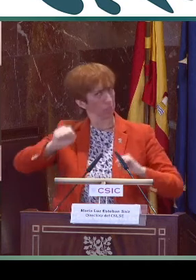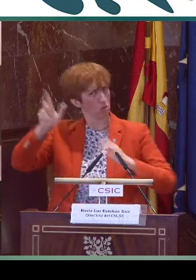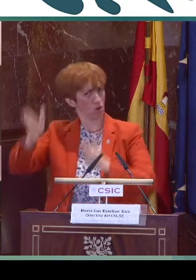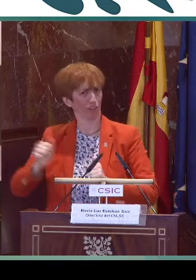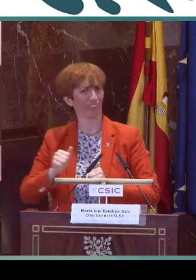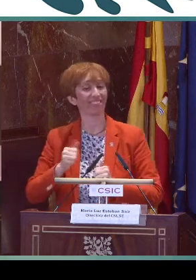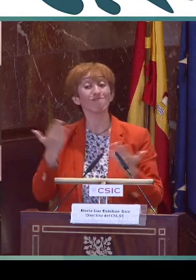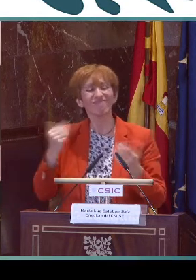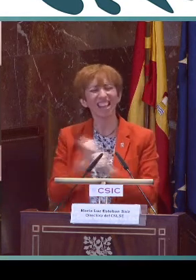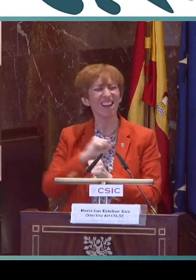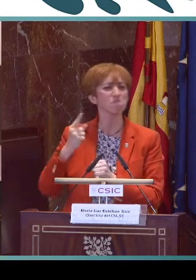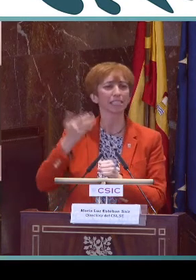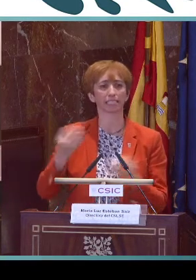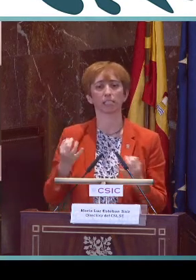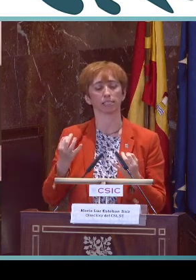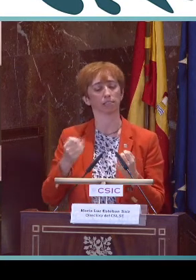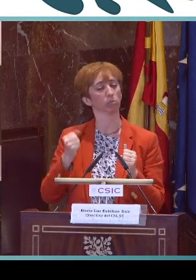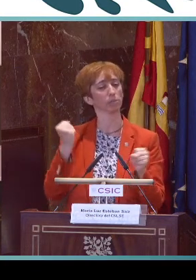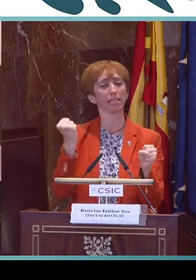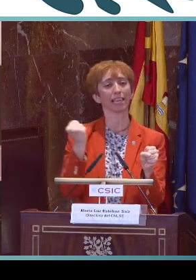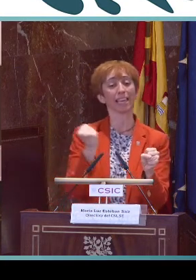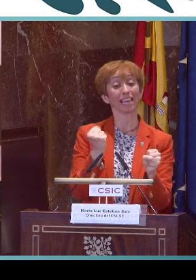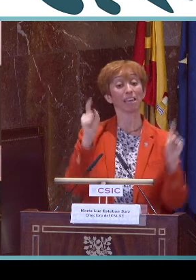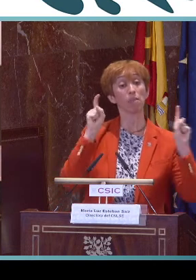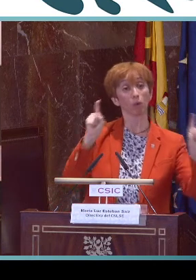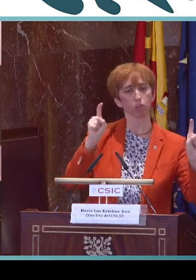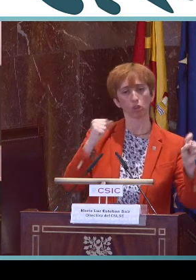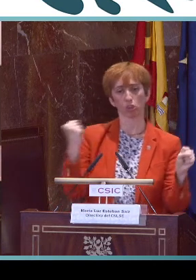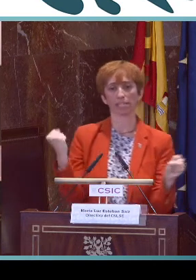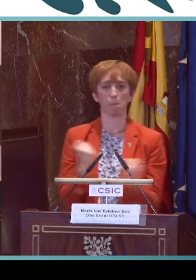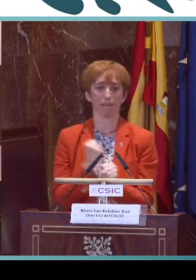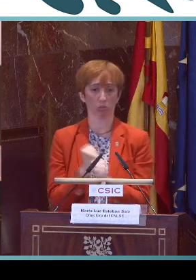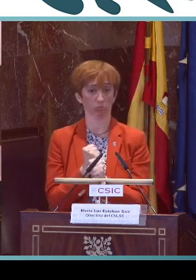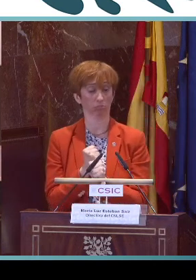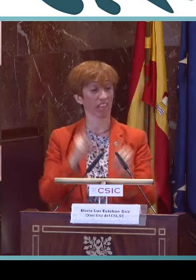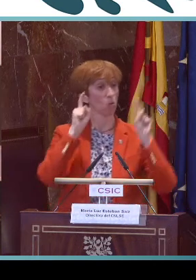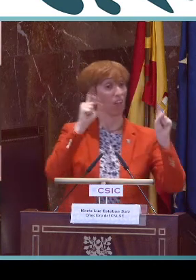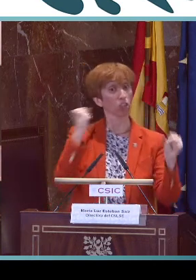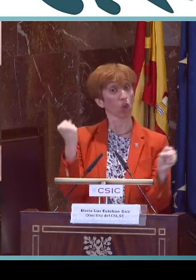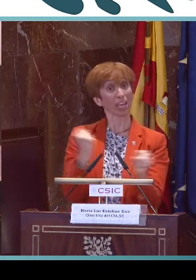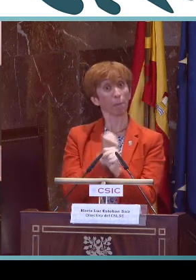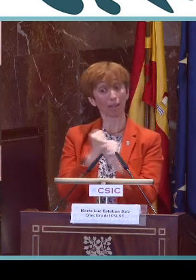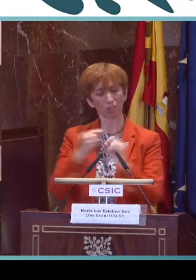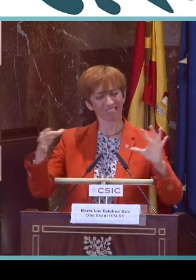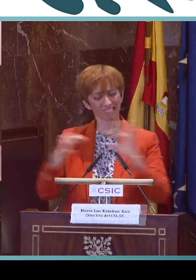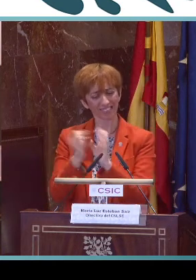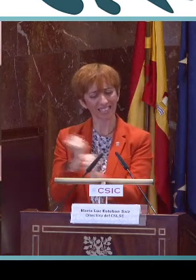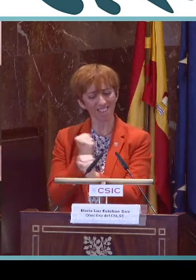sordas y por lo que tenemos que trabajar, ella es una persona mayor, es por la educación y por el empleo